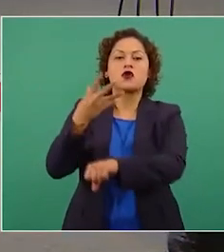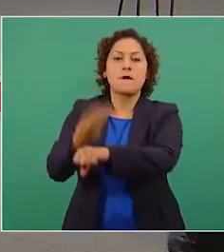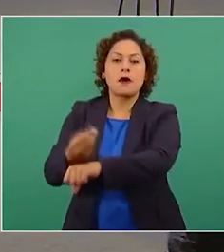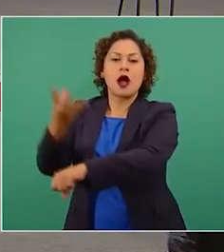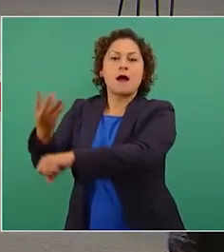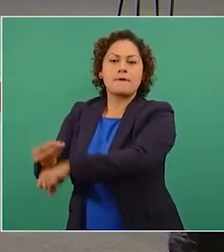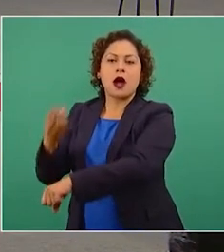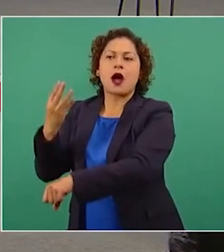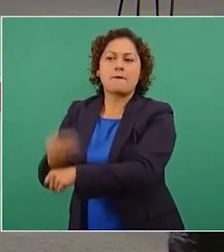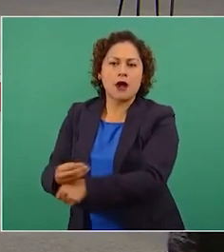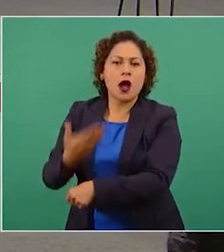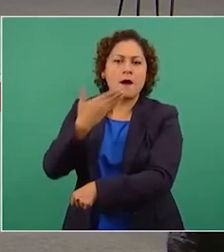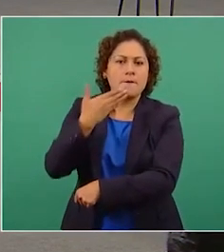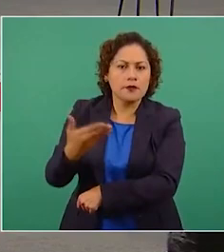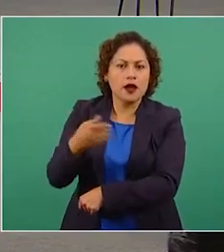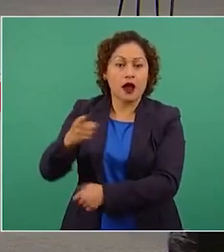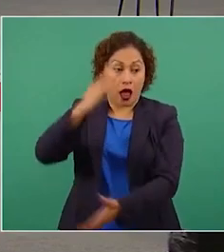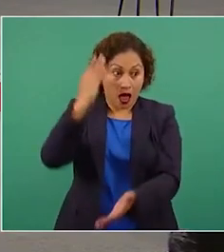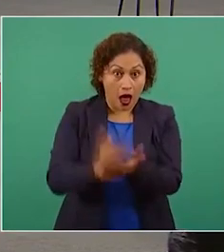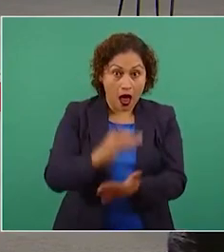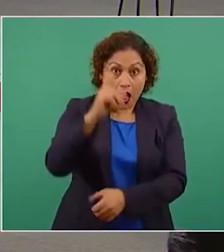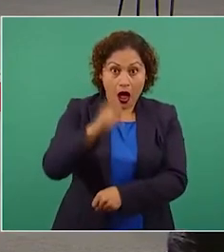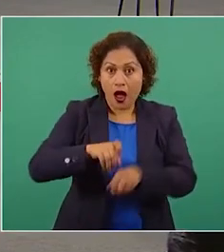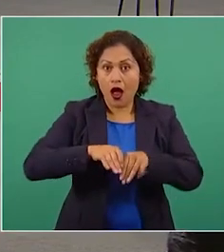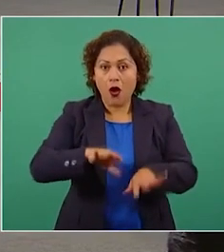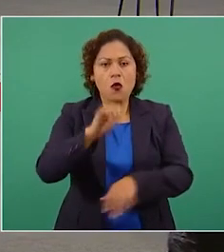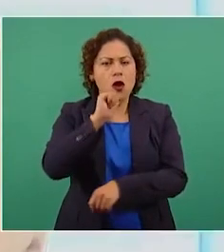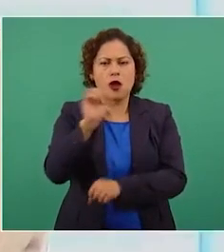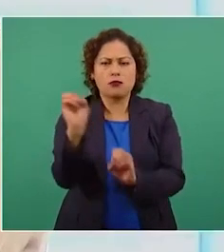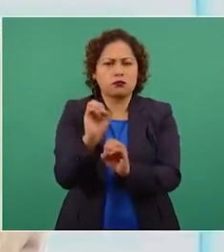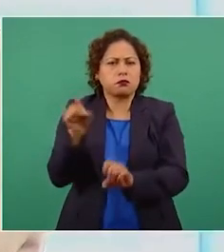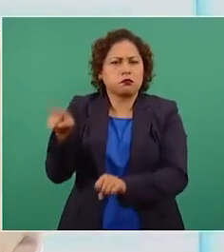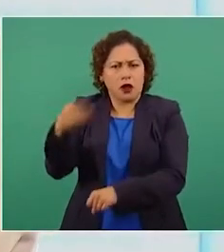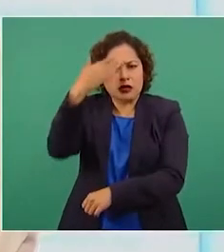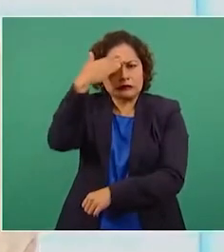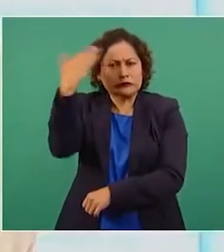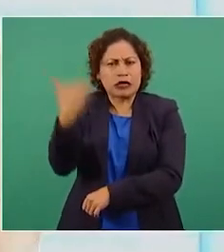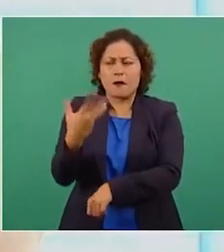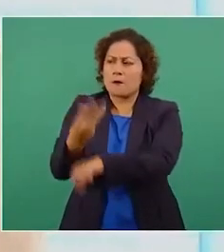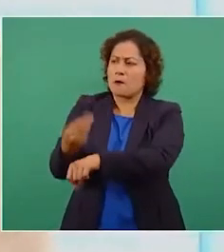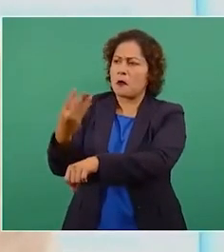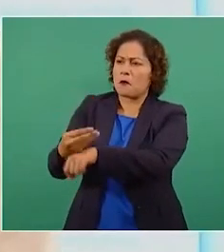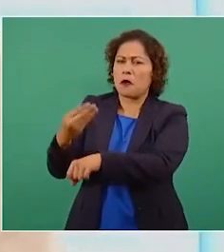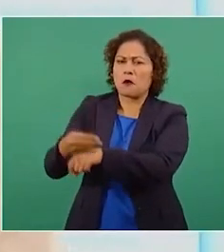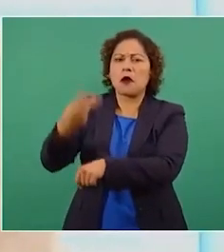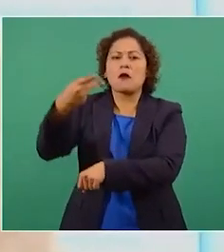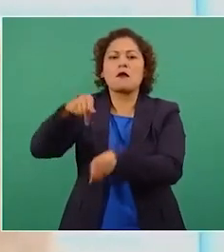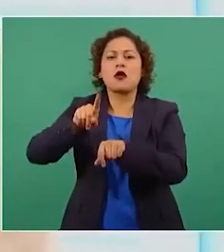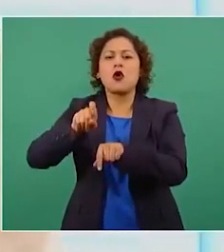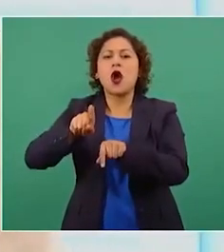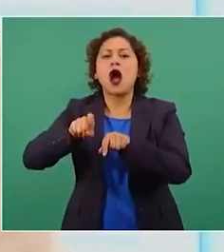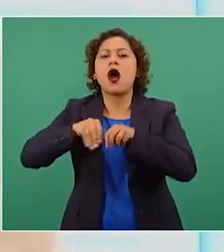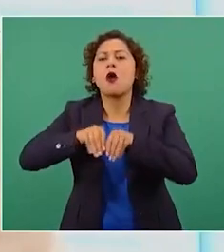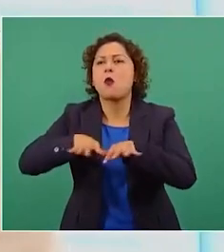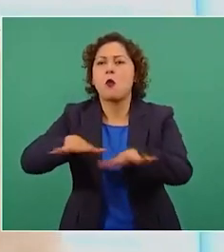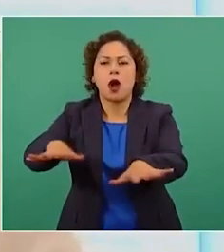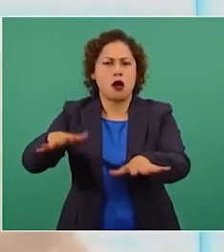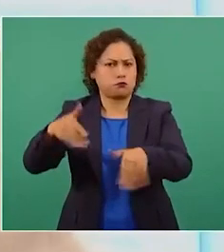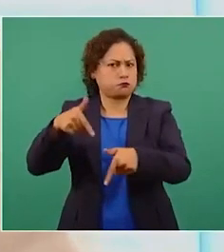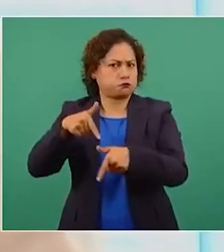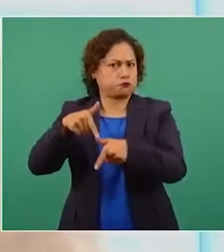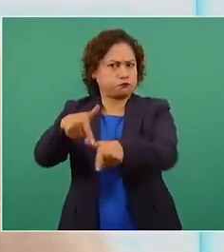de agua, pues los trabajos se llevan a cabo sin afectar el suministro del vital líquido a la población.